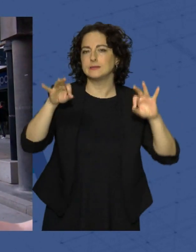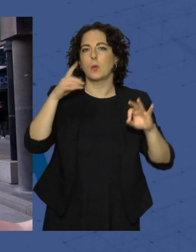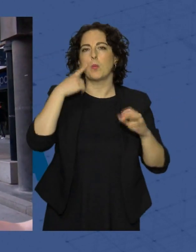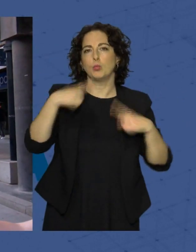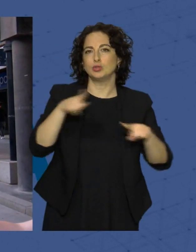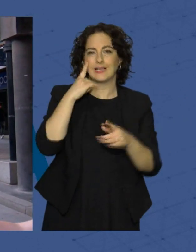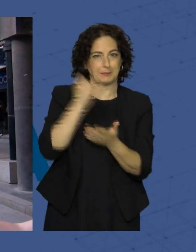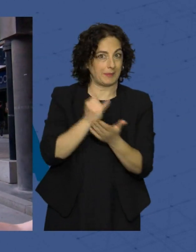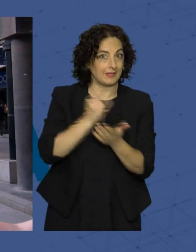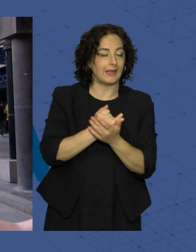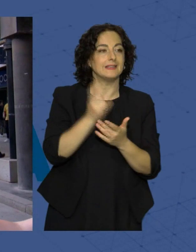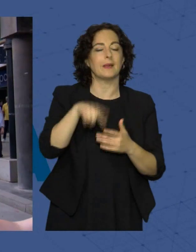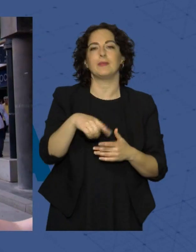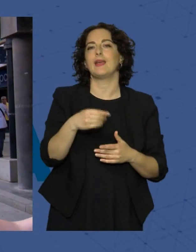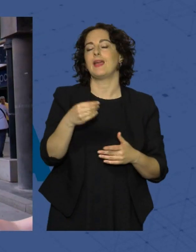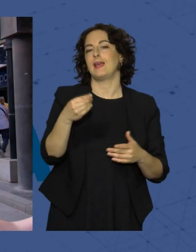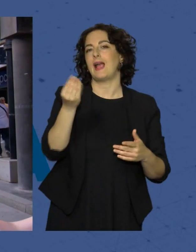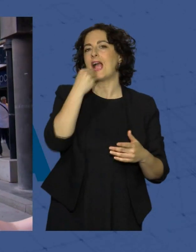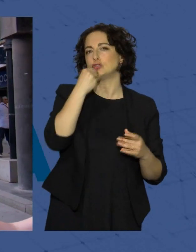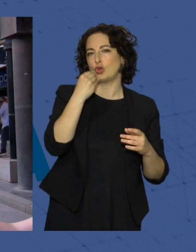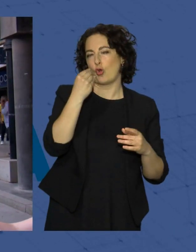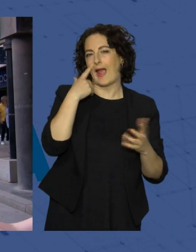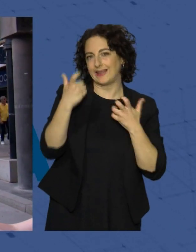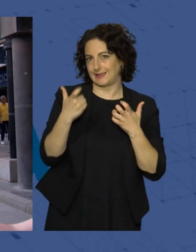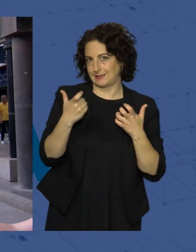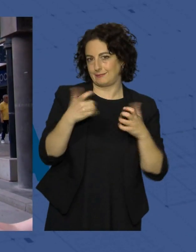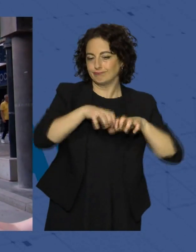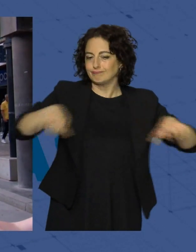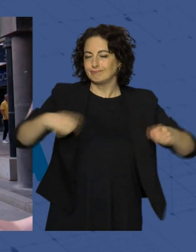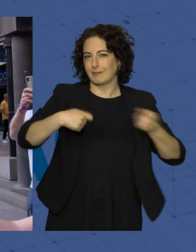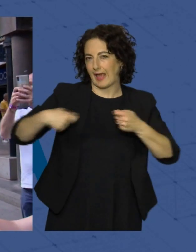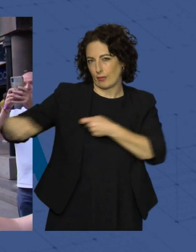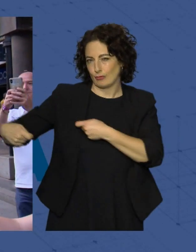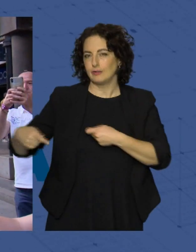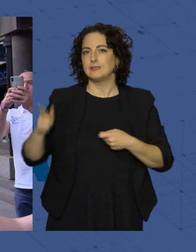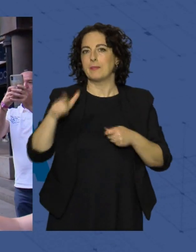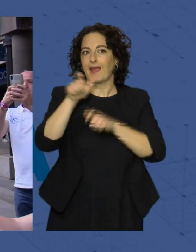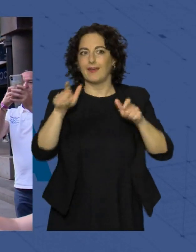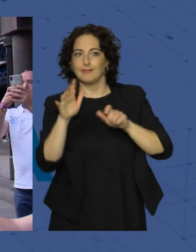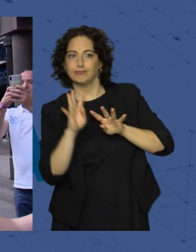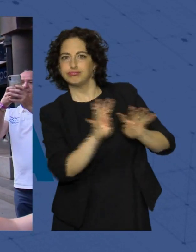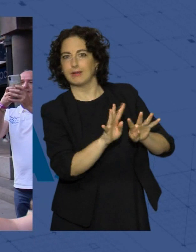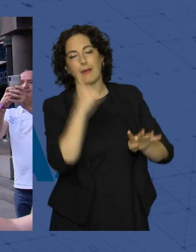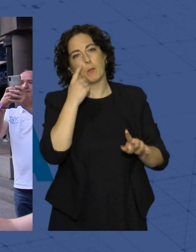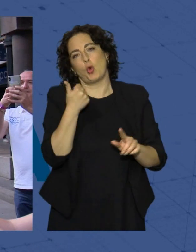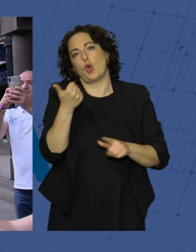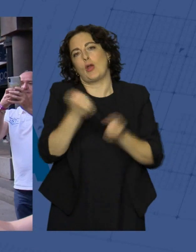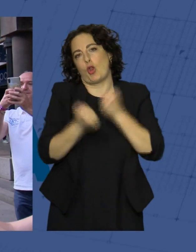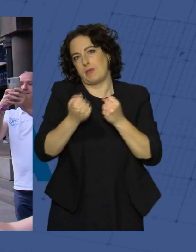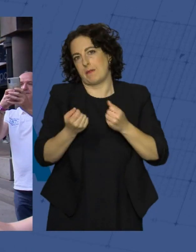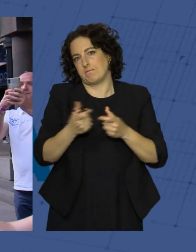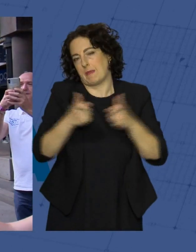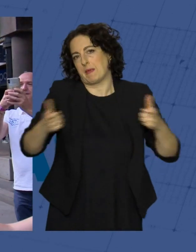gastroar que está por aquí, el mercadillo de antigüedades y puede verle toda la gente que está acumulada aquí para ver si puede generar un poquito más de economía